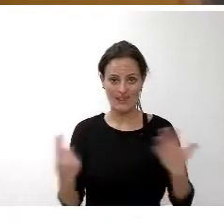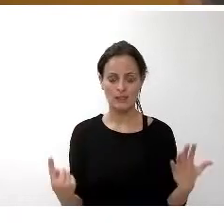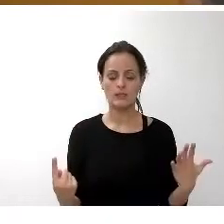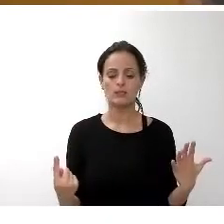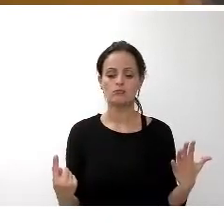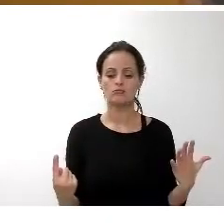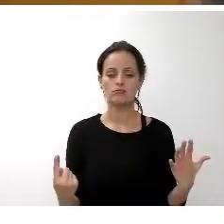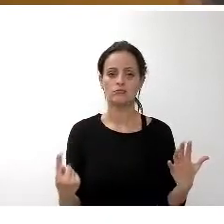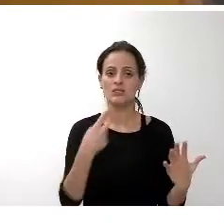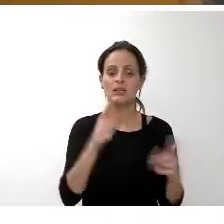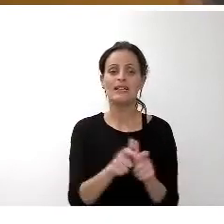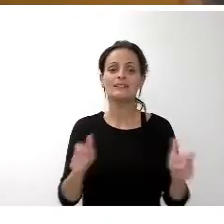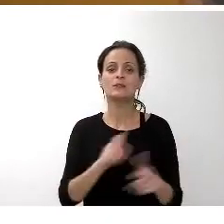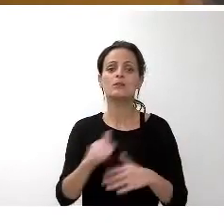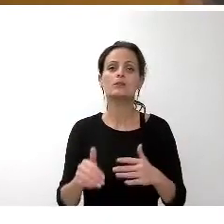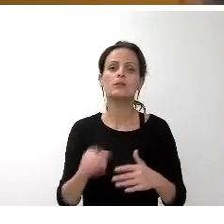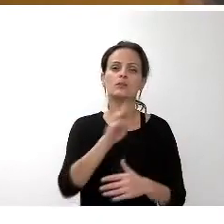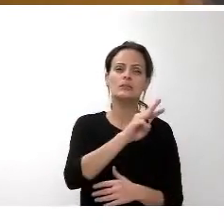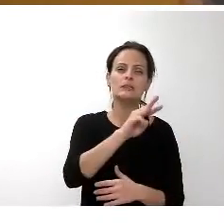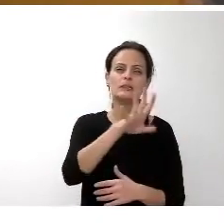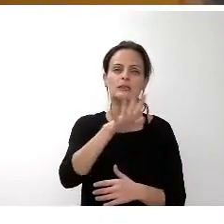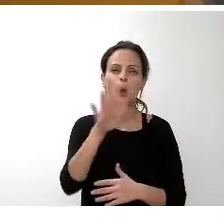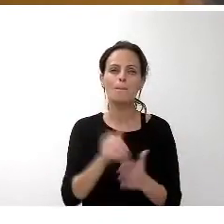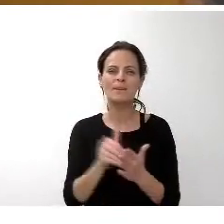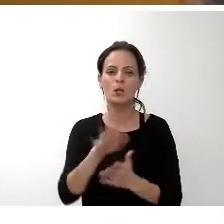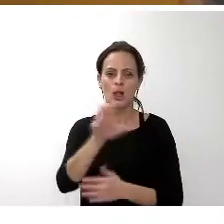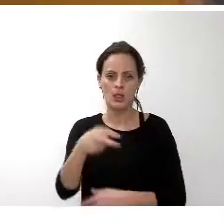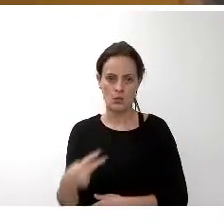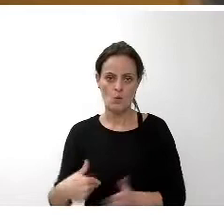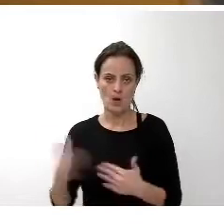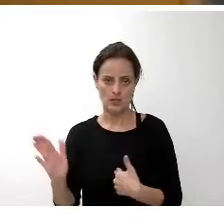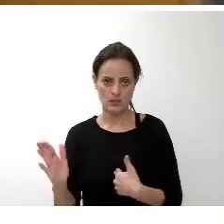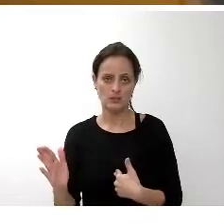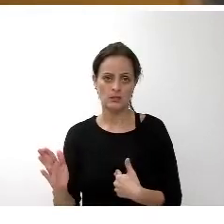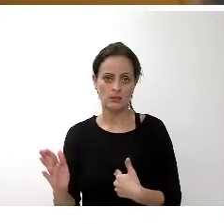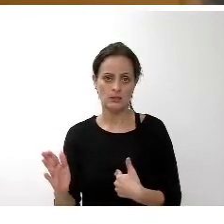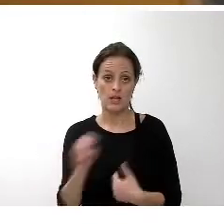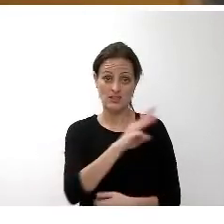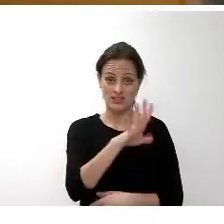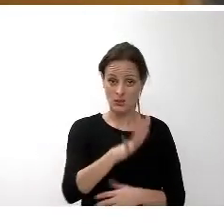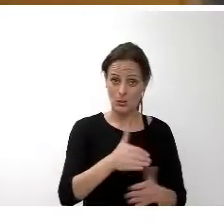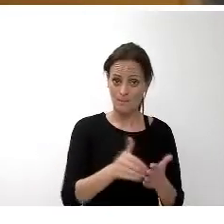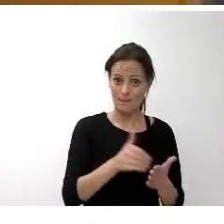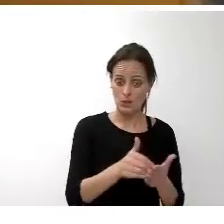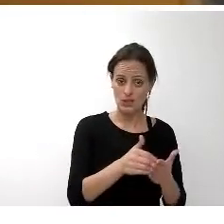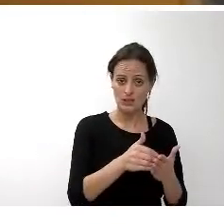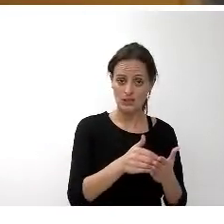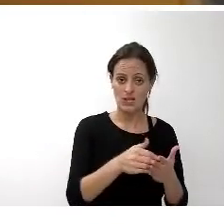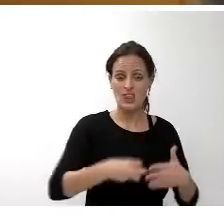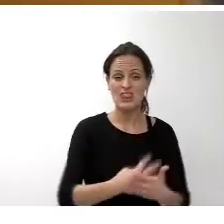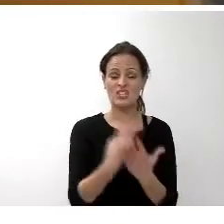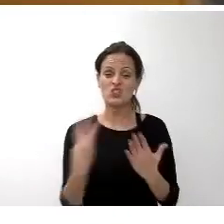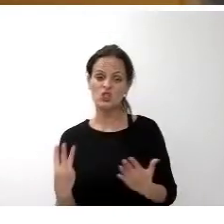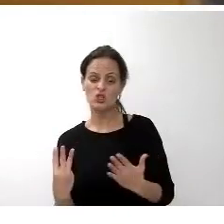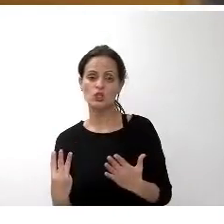es un crecimiento de 35 millones, algo más de 35 millones de euros, de los cuales algo más de 18 son corrientes